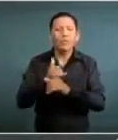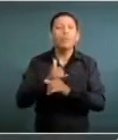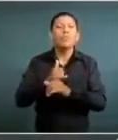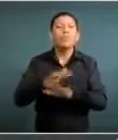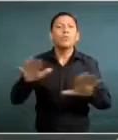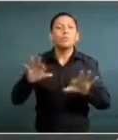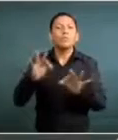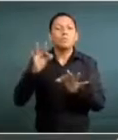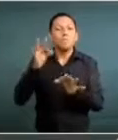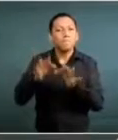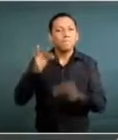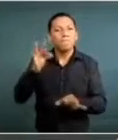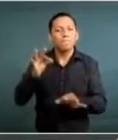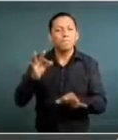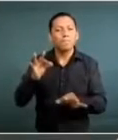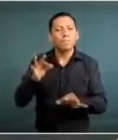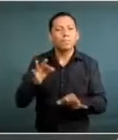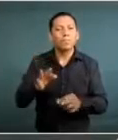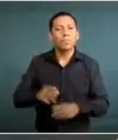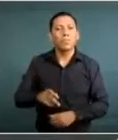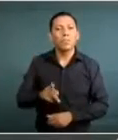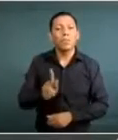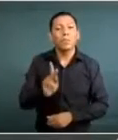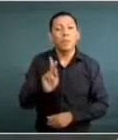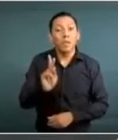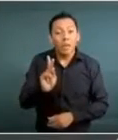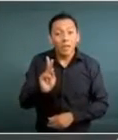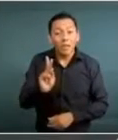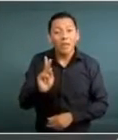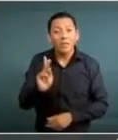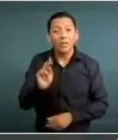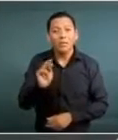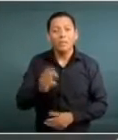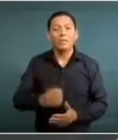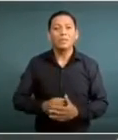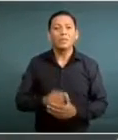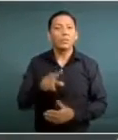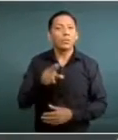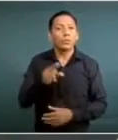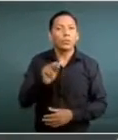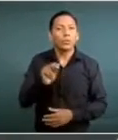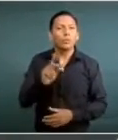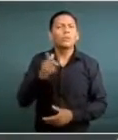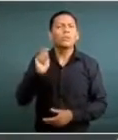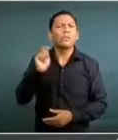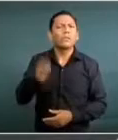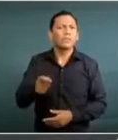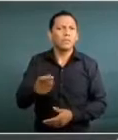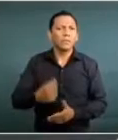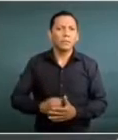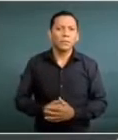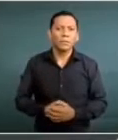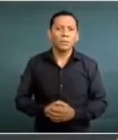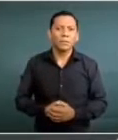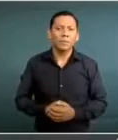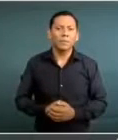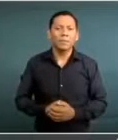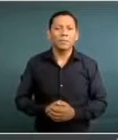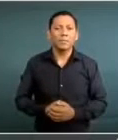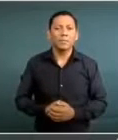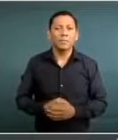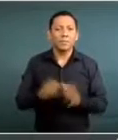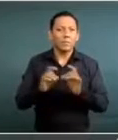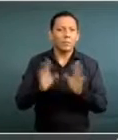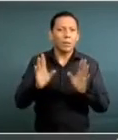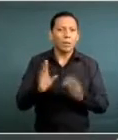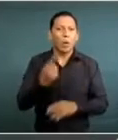pero no significa que hayan